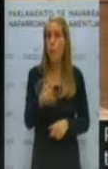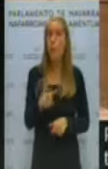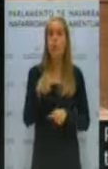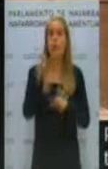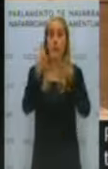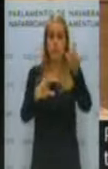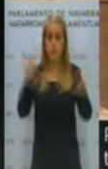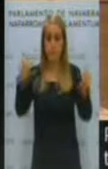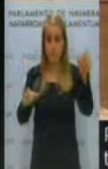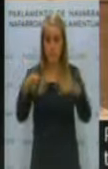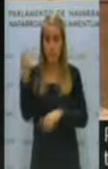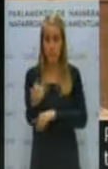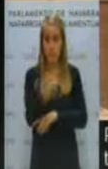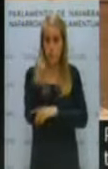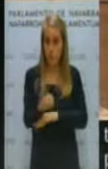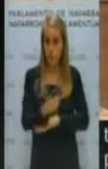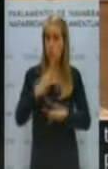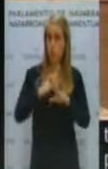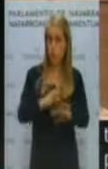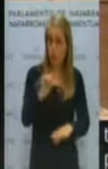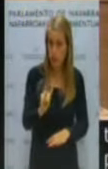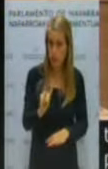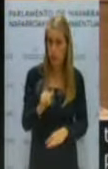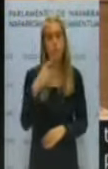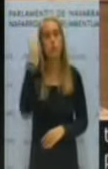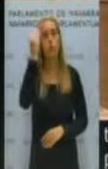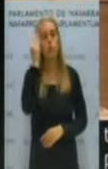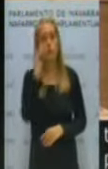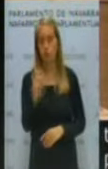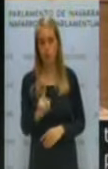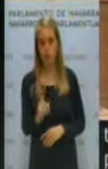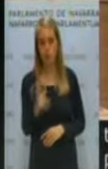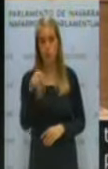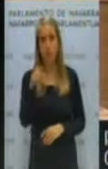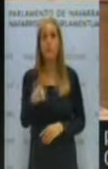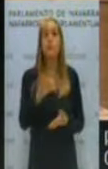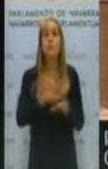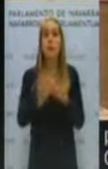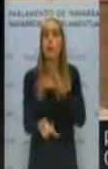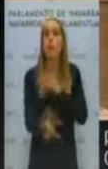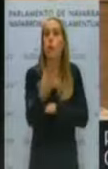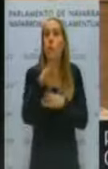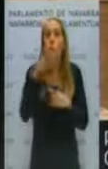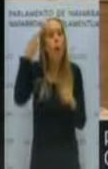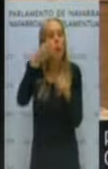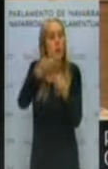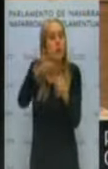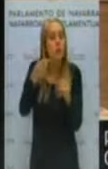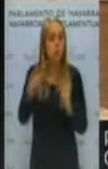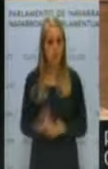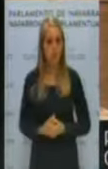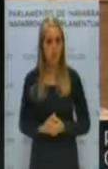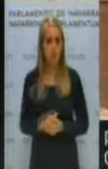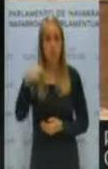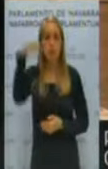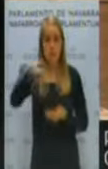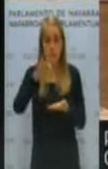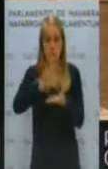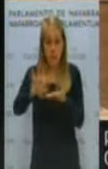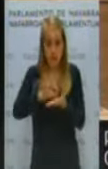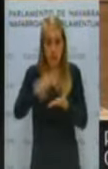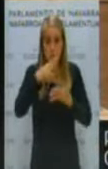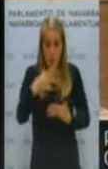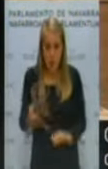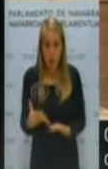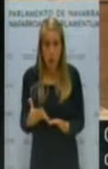suficientes para ponerlo en marcha? Yo creo que no. Que ustedes crean este servicio con una obsesión, que es que este servicio actualmente lo